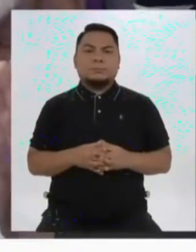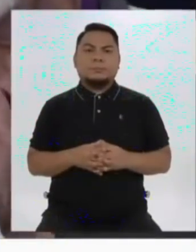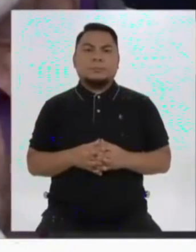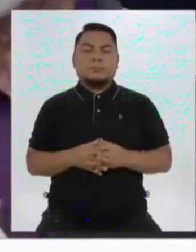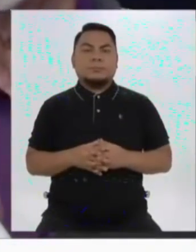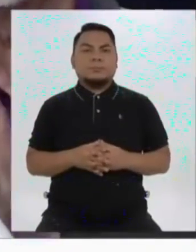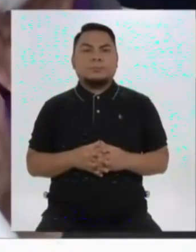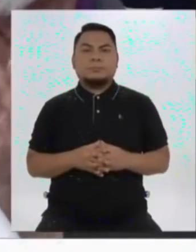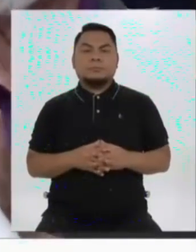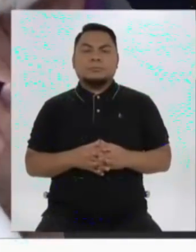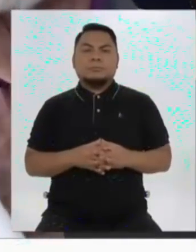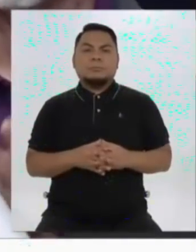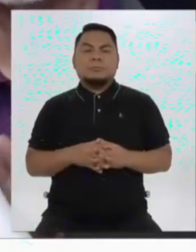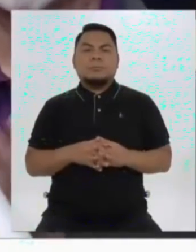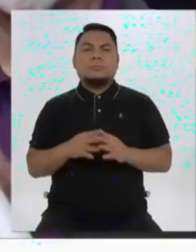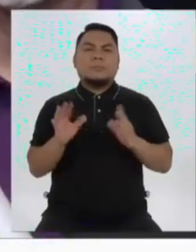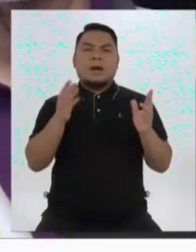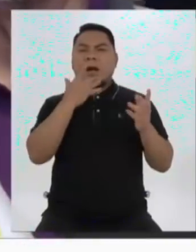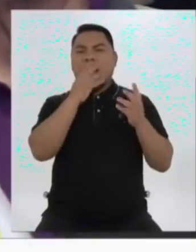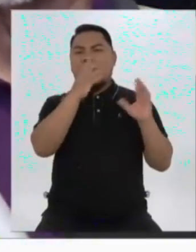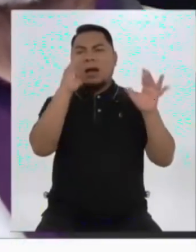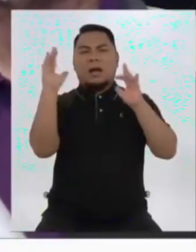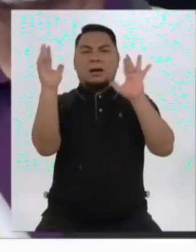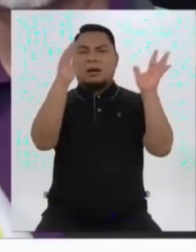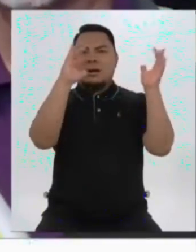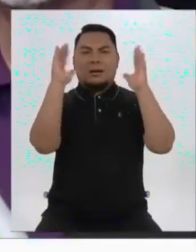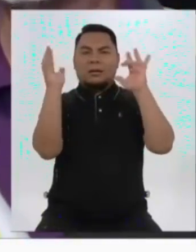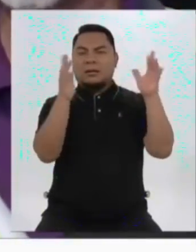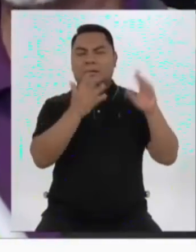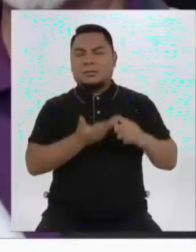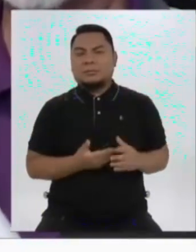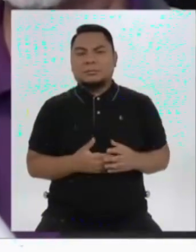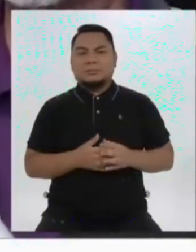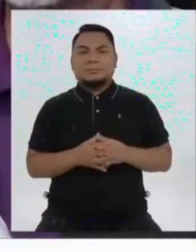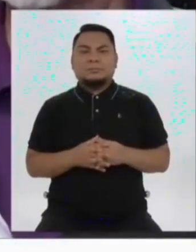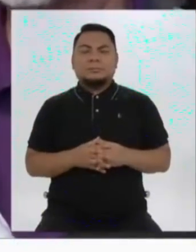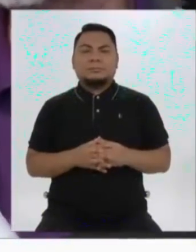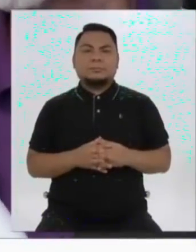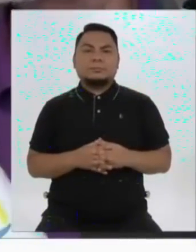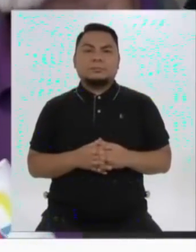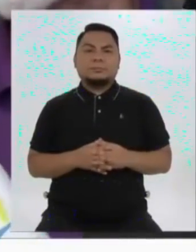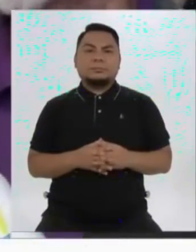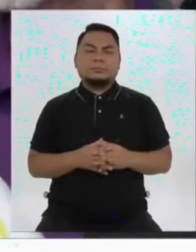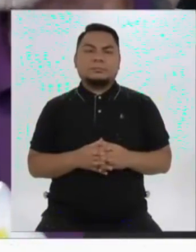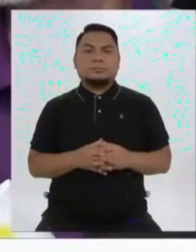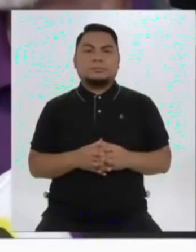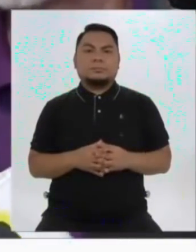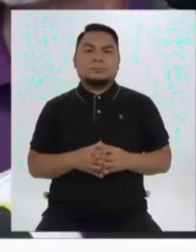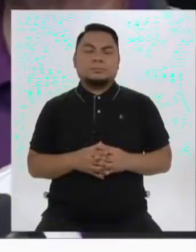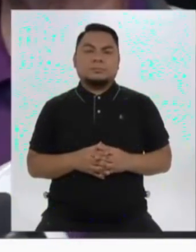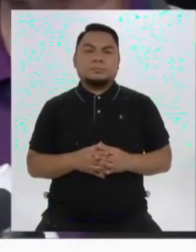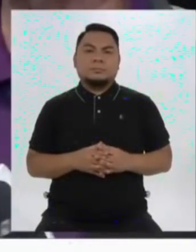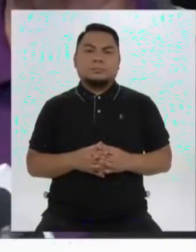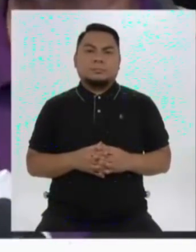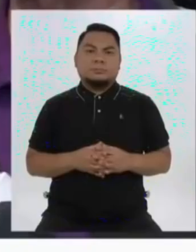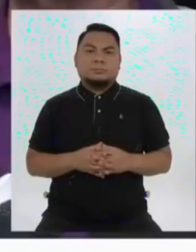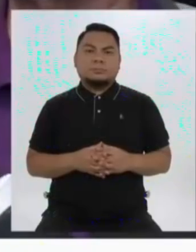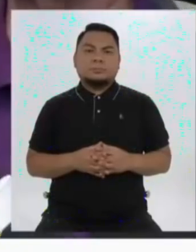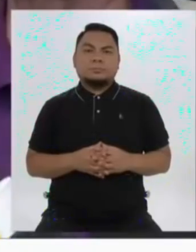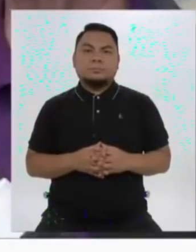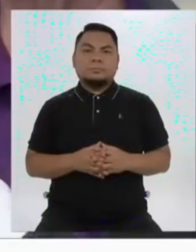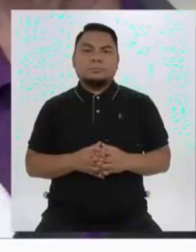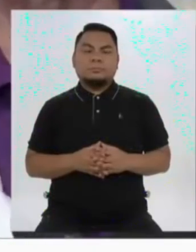¡Política decente! ¡Pasilo Morado! ¡Política decente! ¡Pasilo Morado! ¡Política